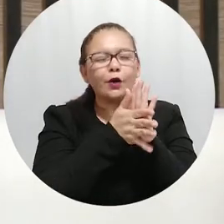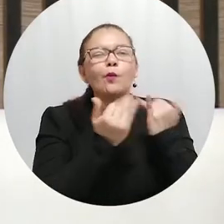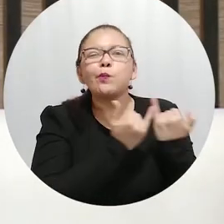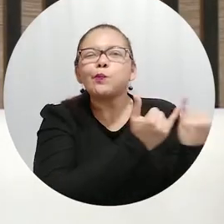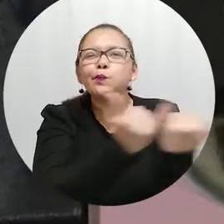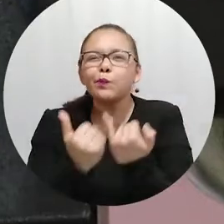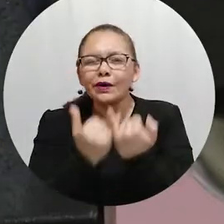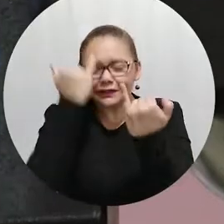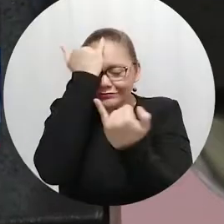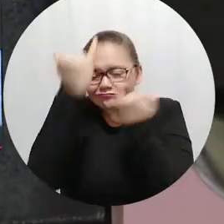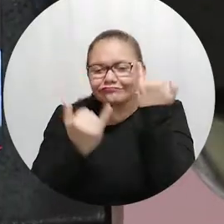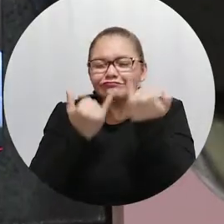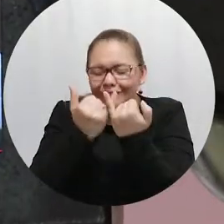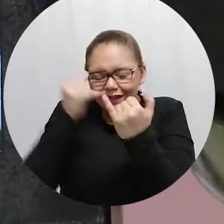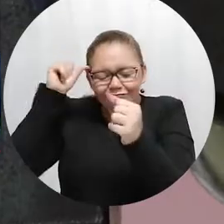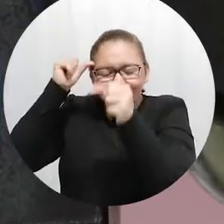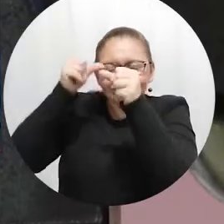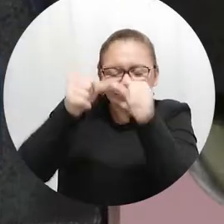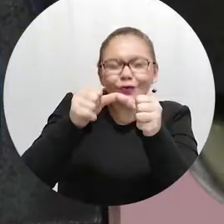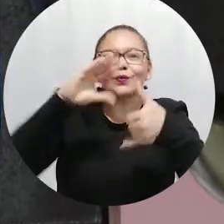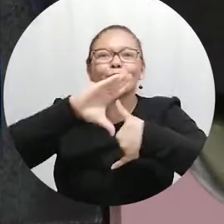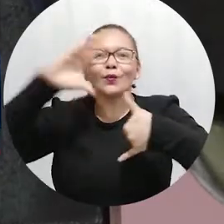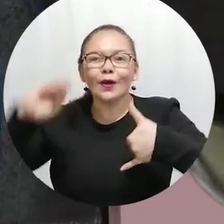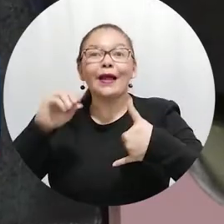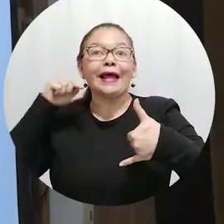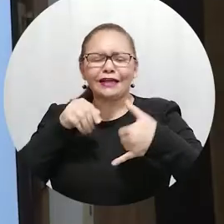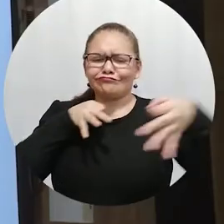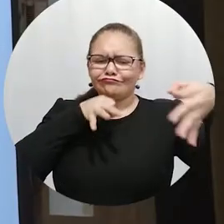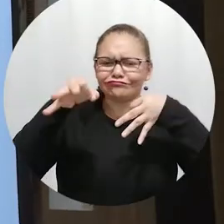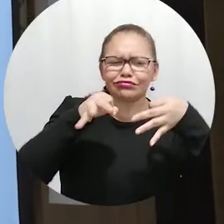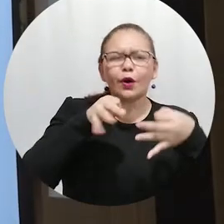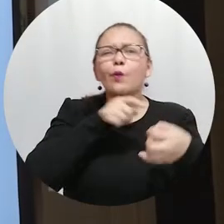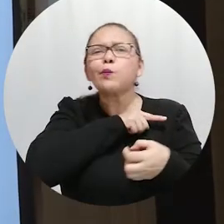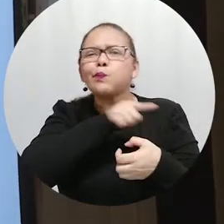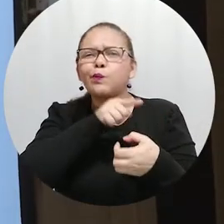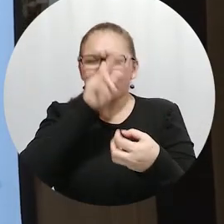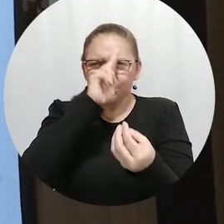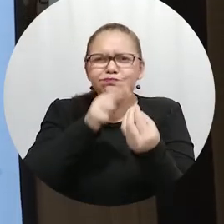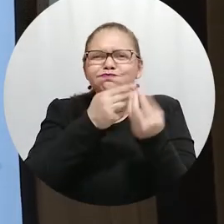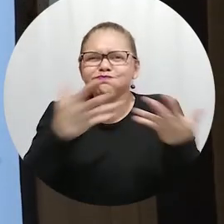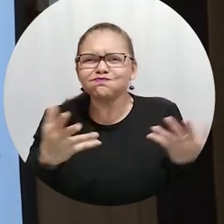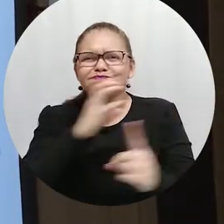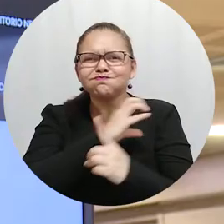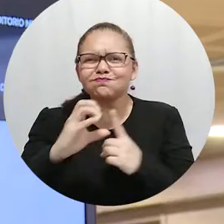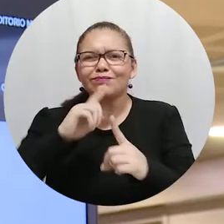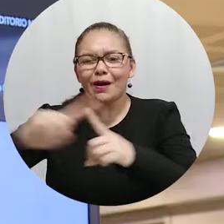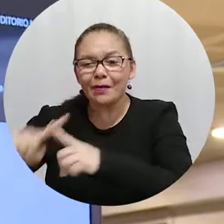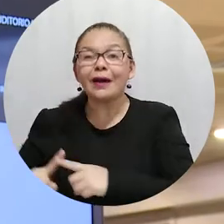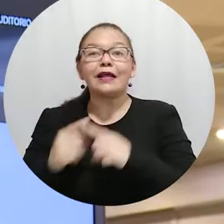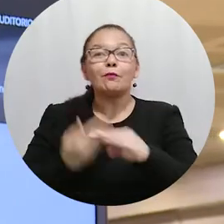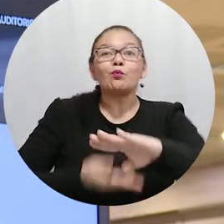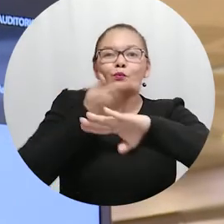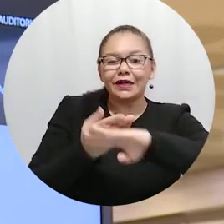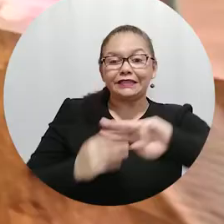Memorias Visuales del Caribe, en el que se reconoció la diversidad cultural del territorio a partir de tres iniciativas educativas y